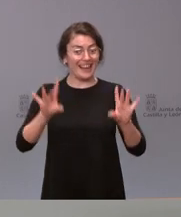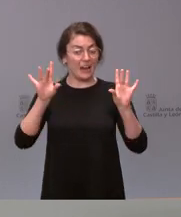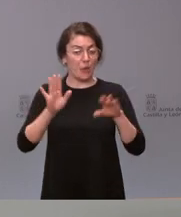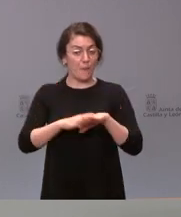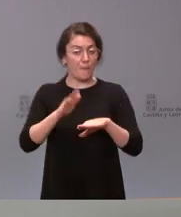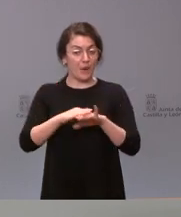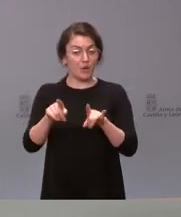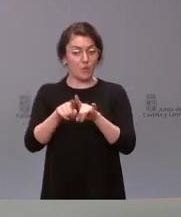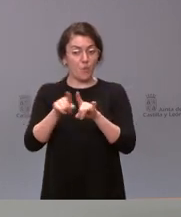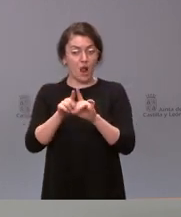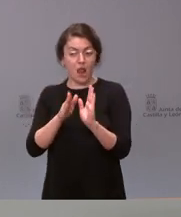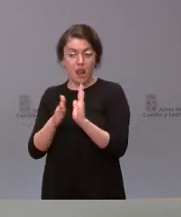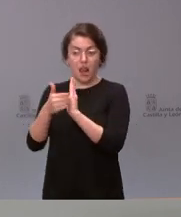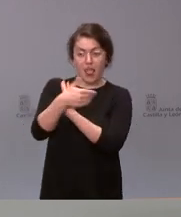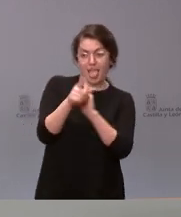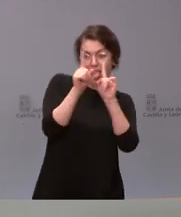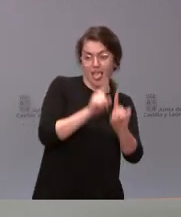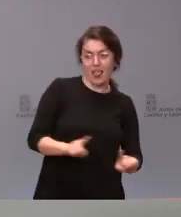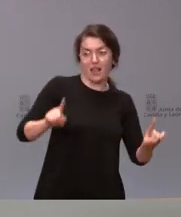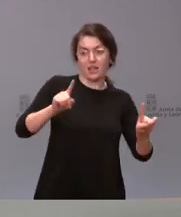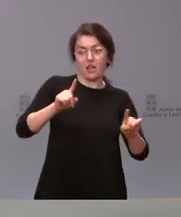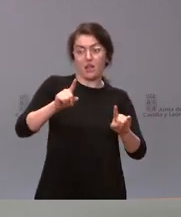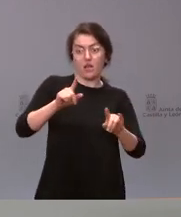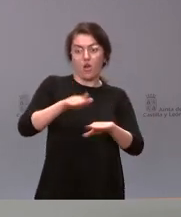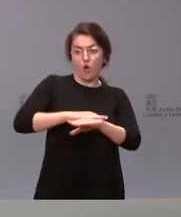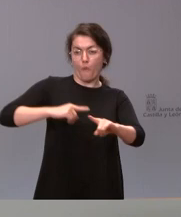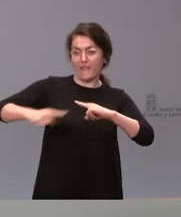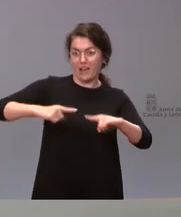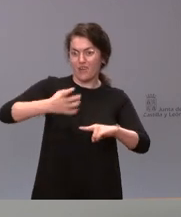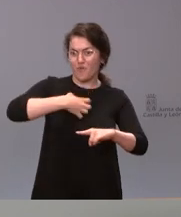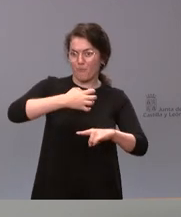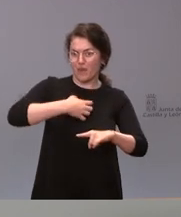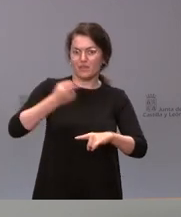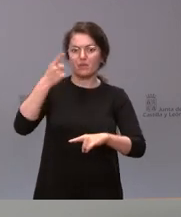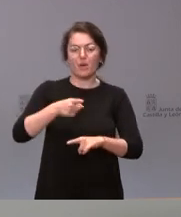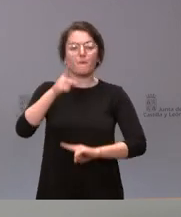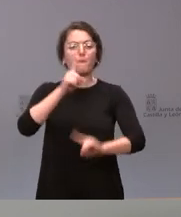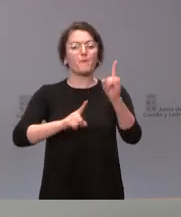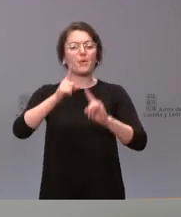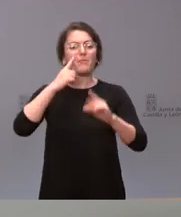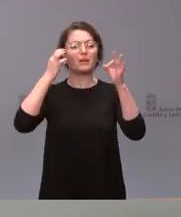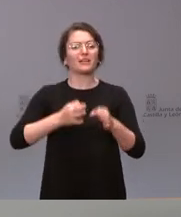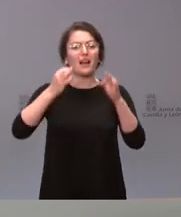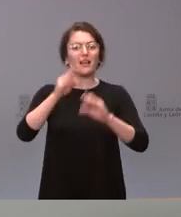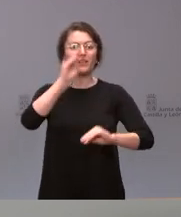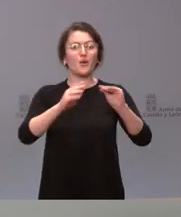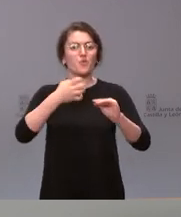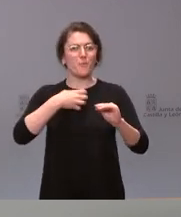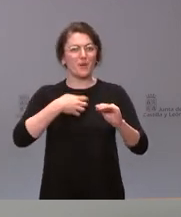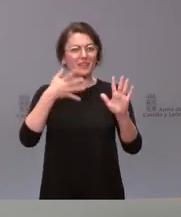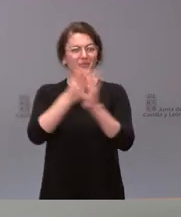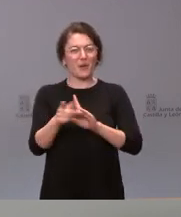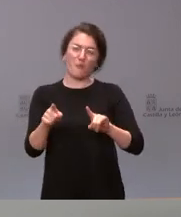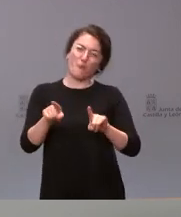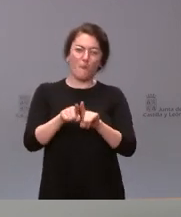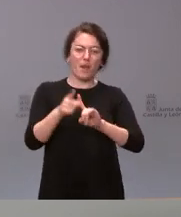ocultar su incapacidad de gobernar y para ocultar su incapacidad de solucionar los problemas reales de la gente. Y fíjese, esta es la